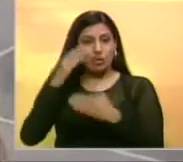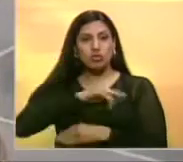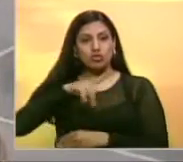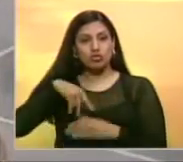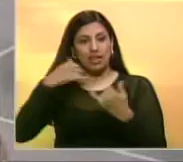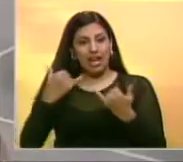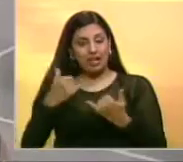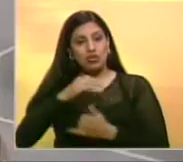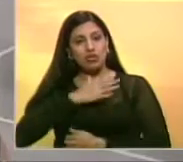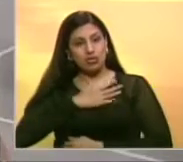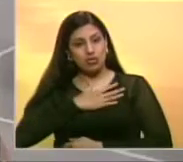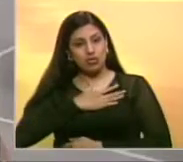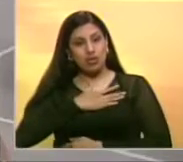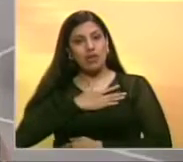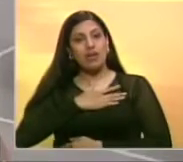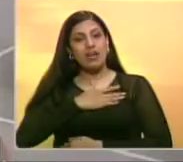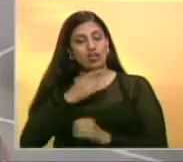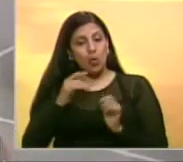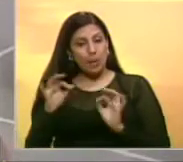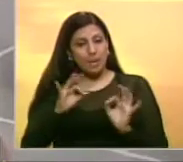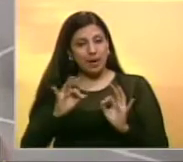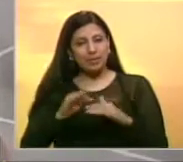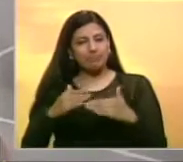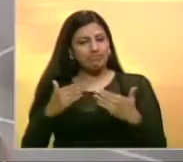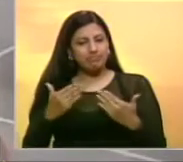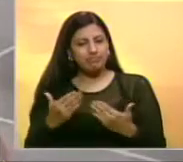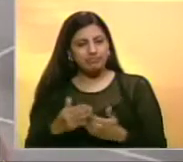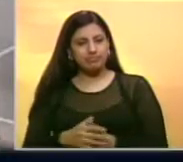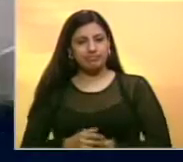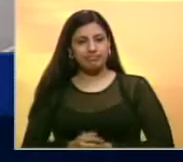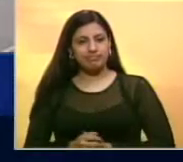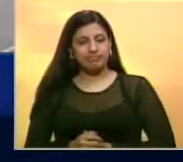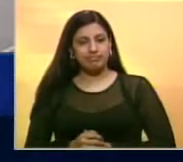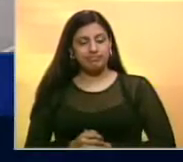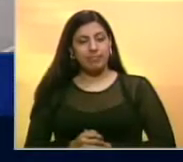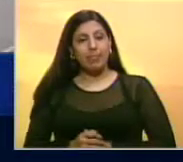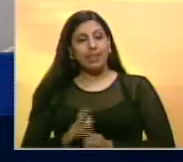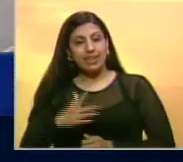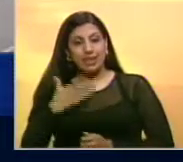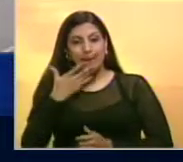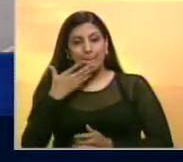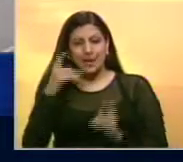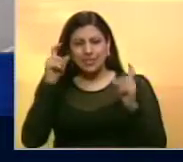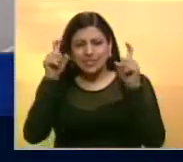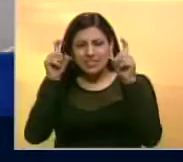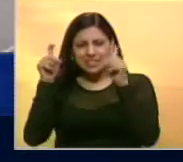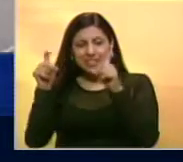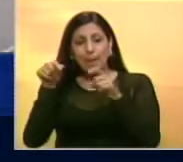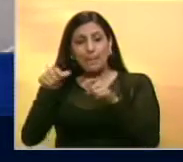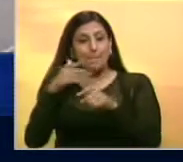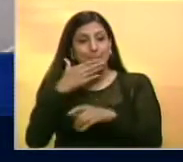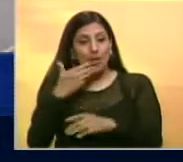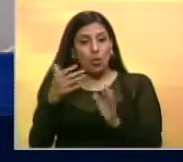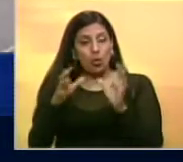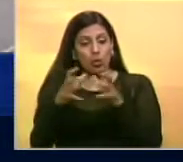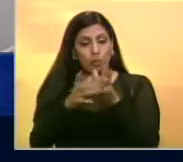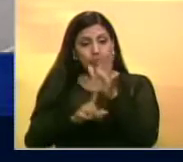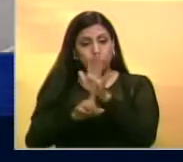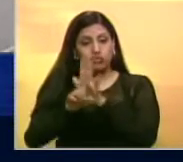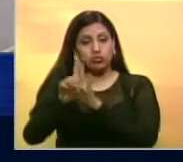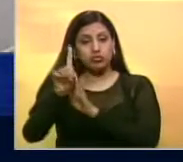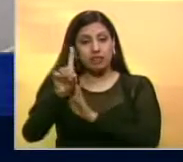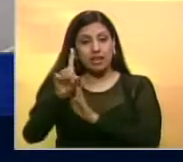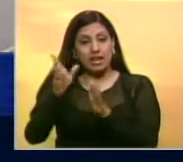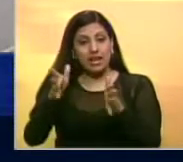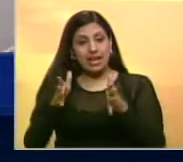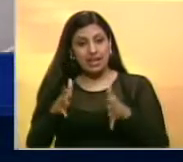hacer ahora y lo que voy a hacer y lo que voy a intentar es intentar hacer lo mejor posible para que este equipo al final de